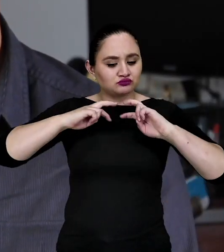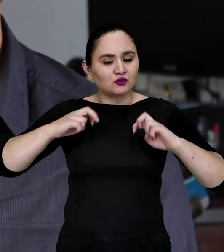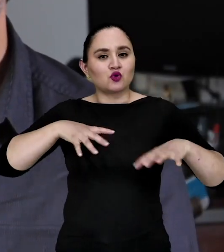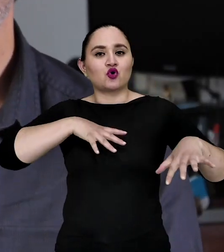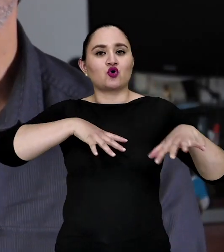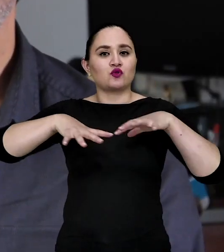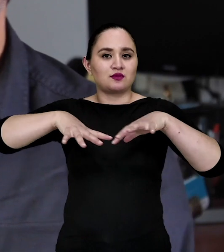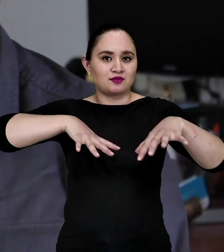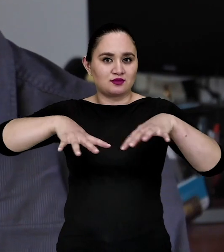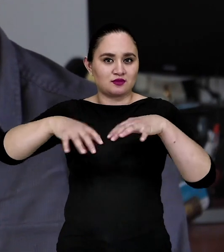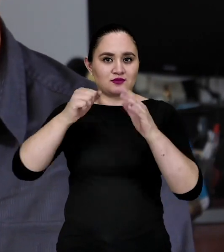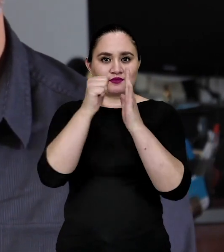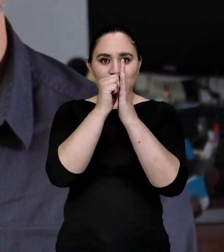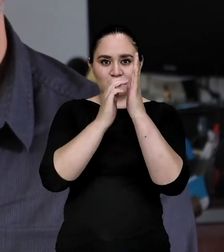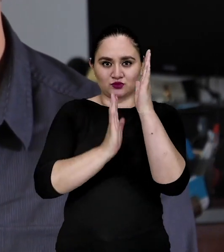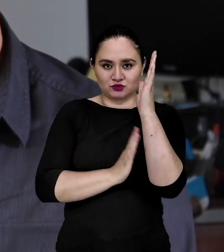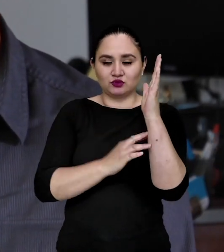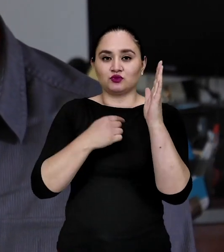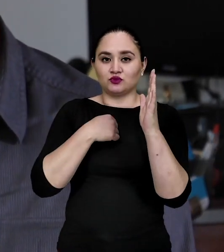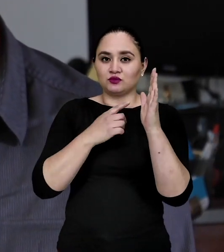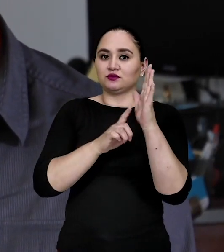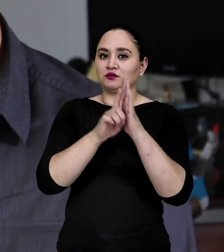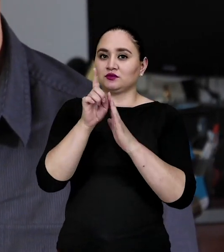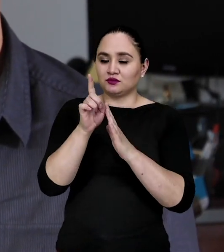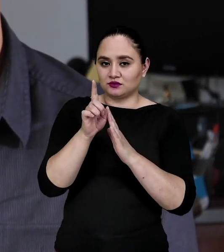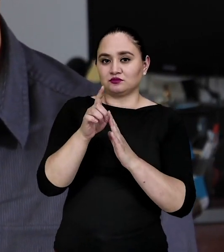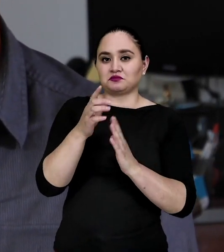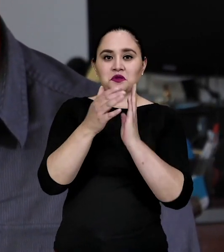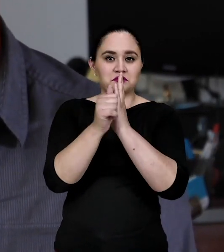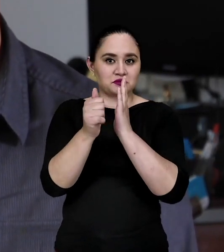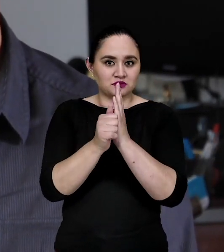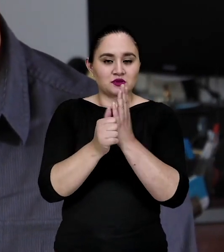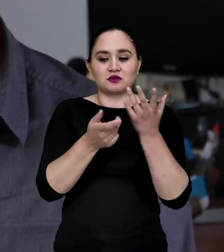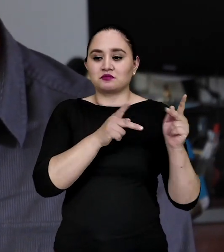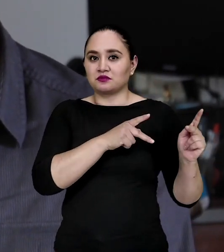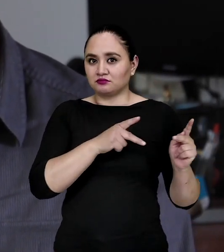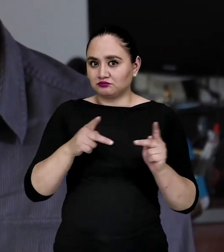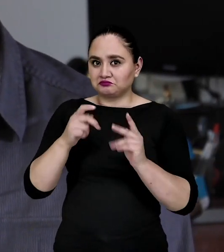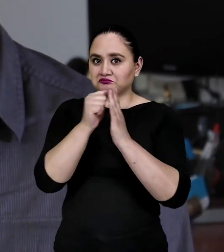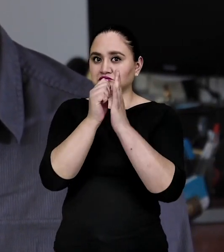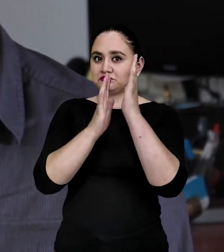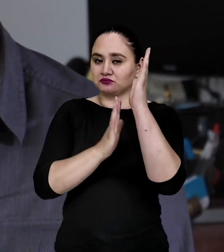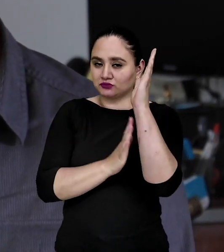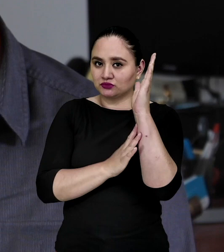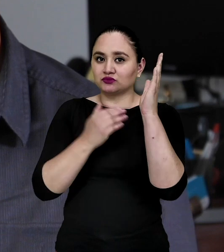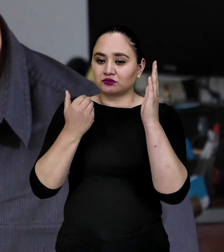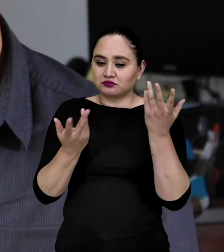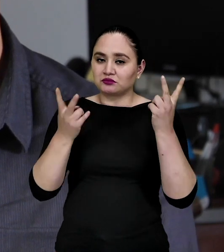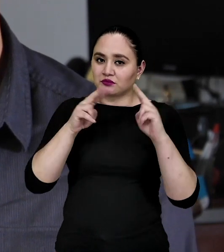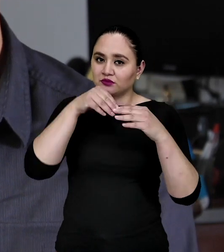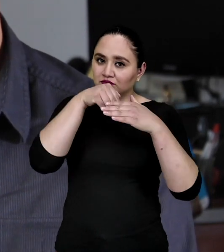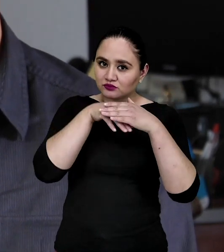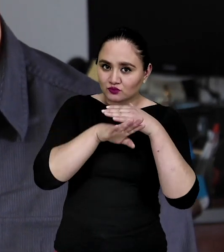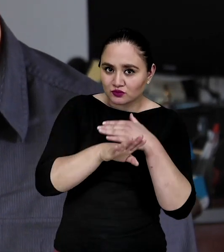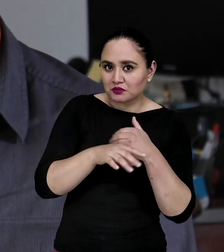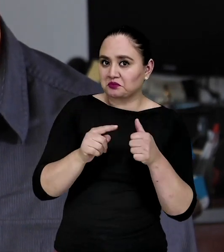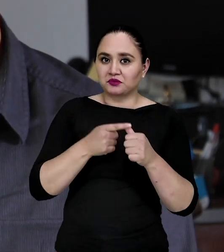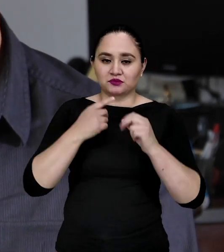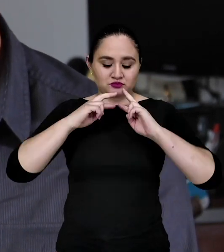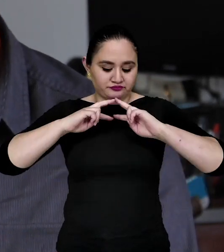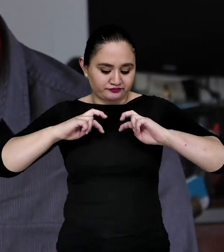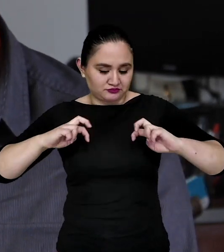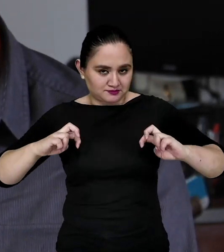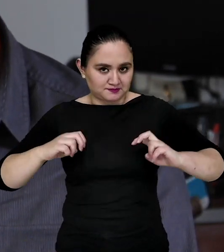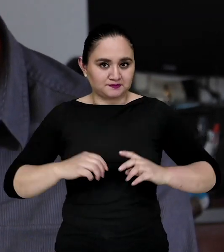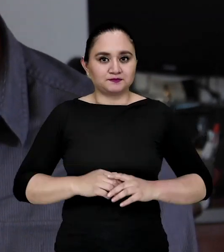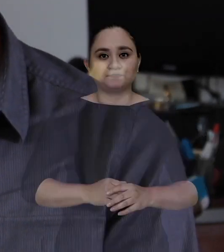como investigador y coordinador de proyectos. Ahí es cuando desarrollé habilidades de planificación de proyectos y también me involucré de